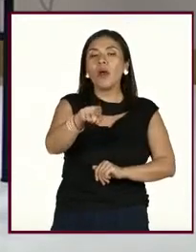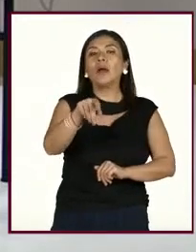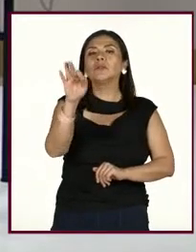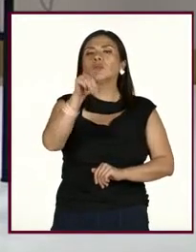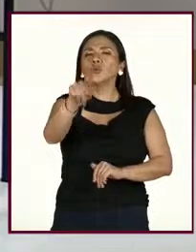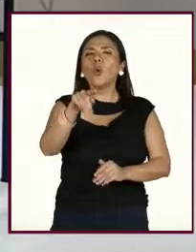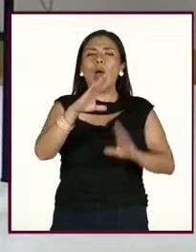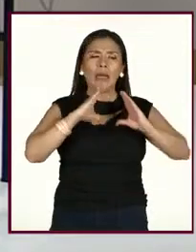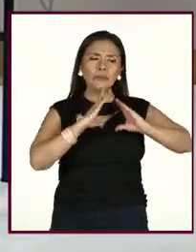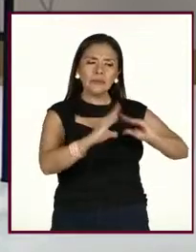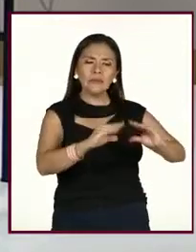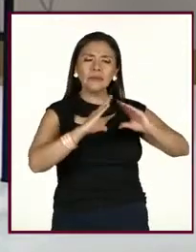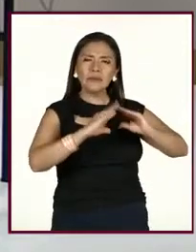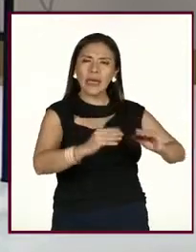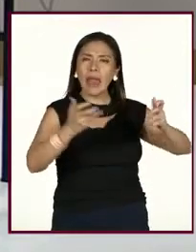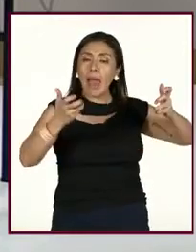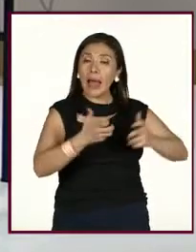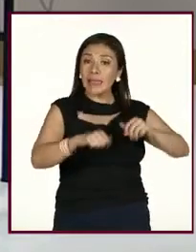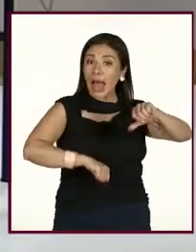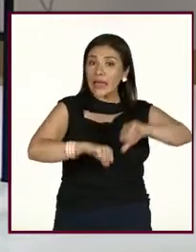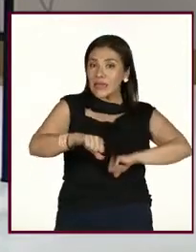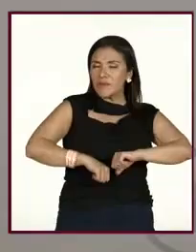enseña a hacer alguna actividad.